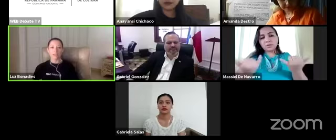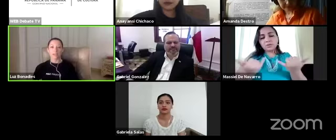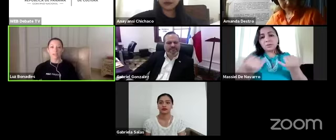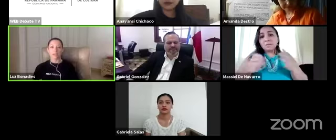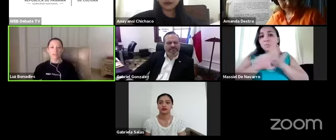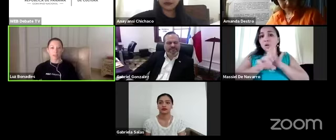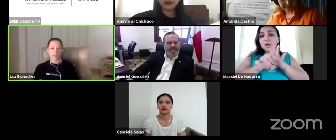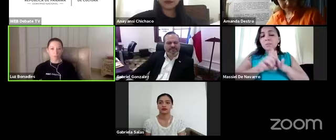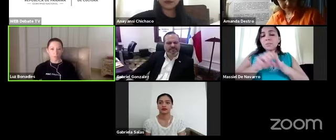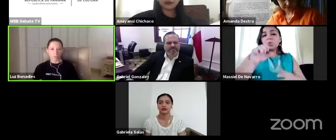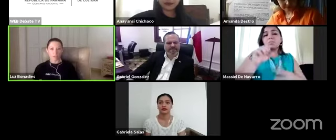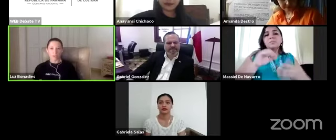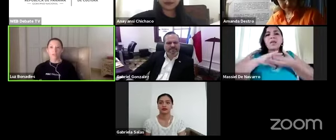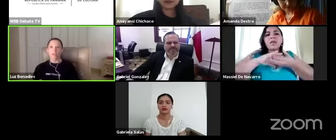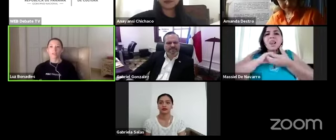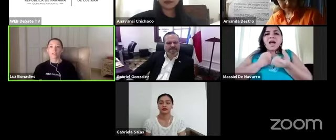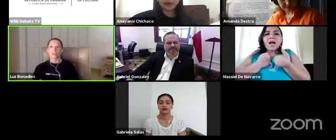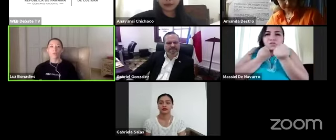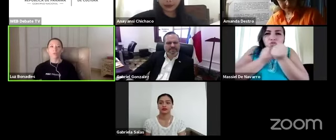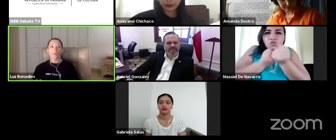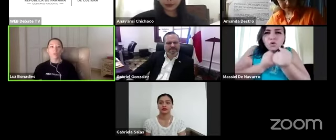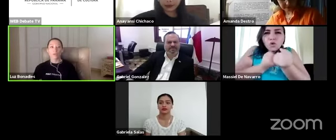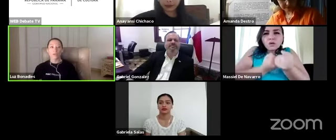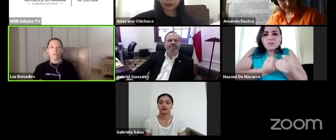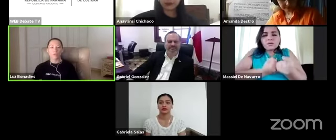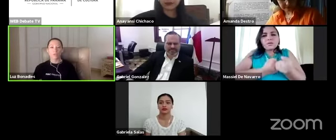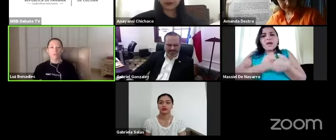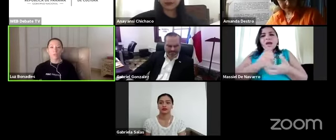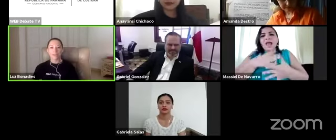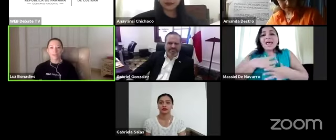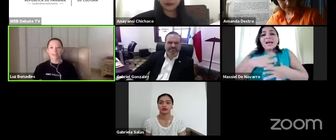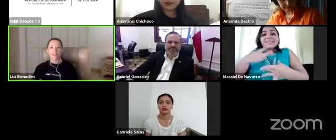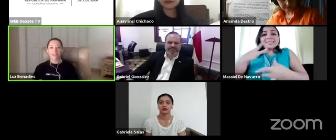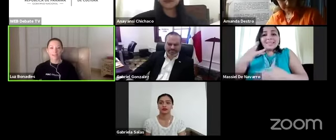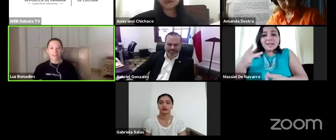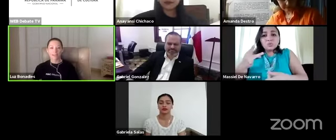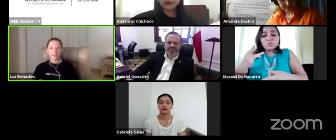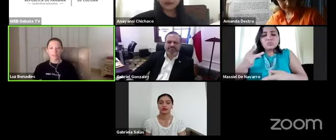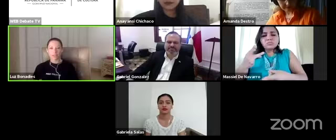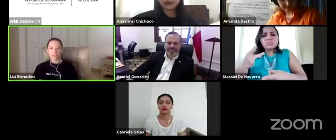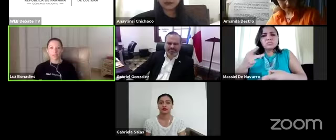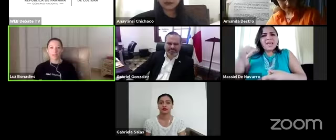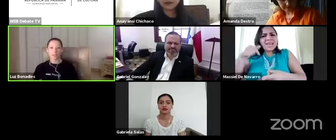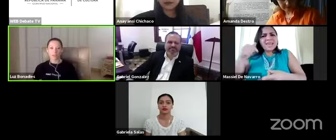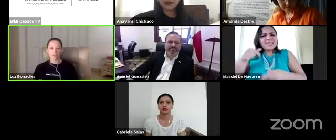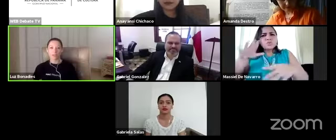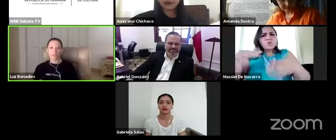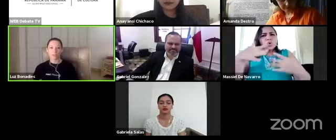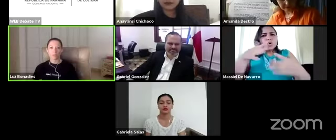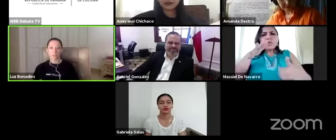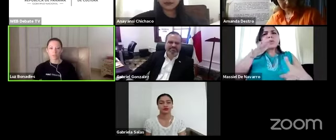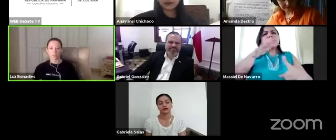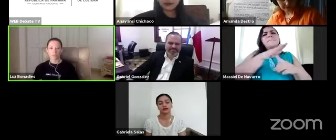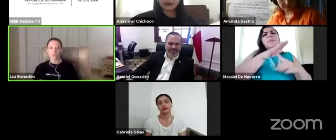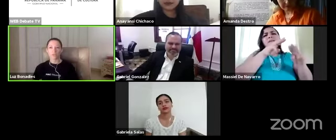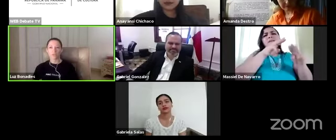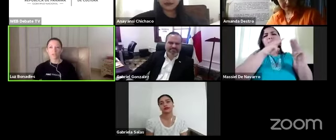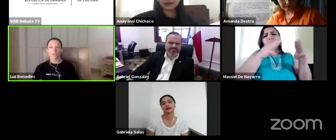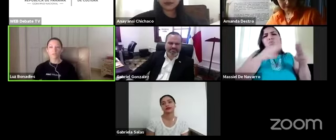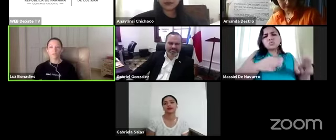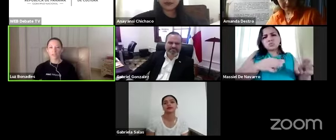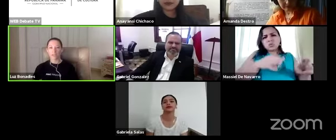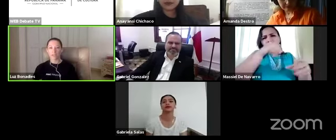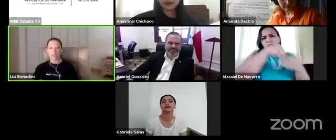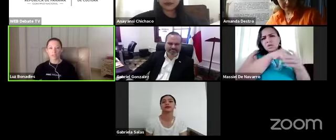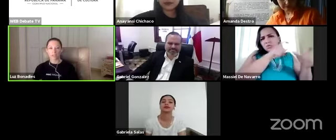la salud cómo realmente los museos impactan en la calidad de vida de las personas de un país y eso